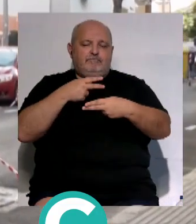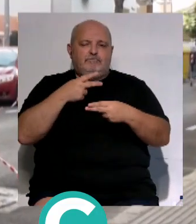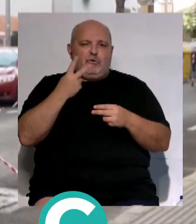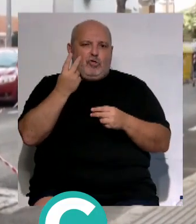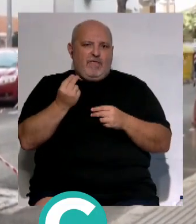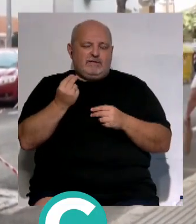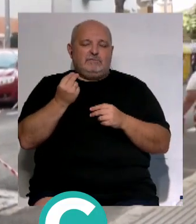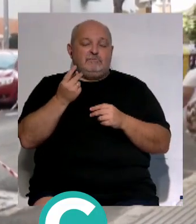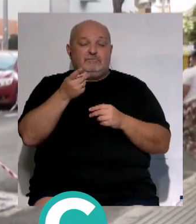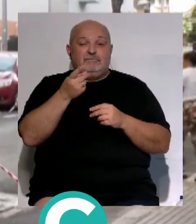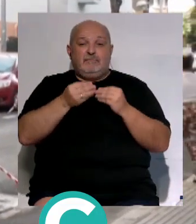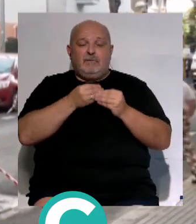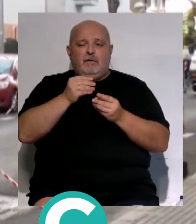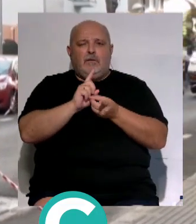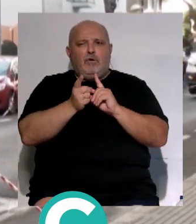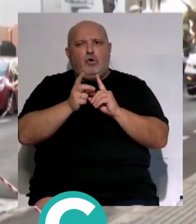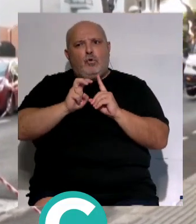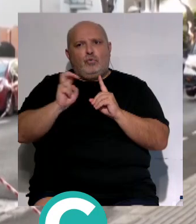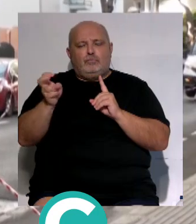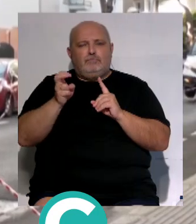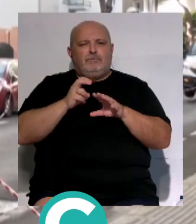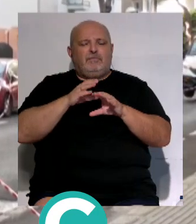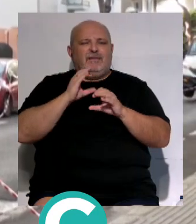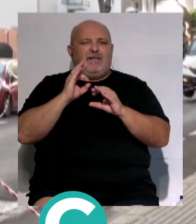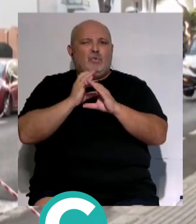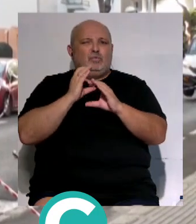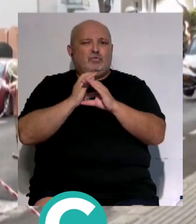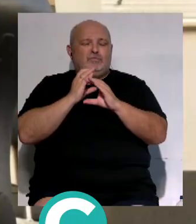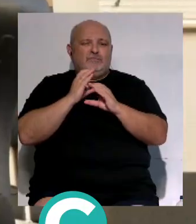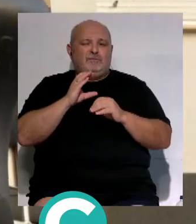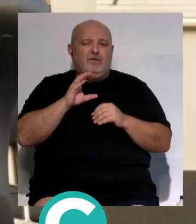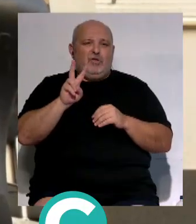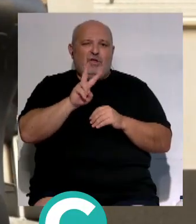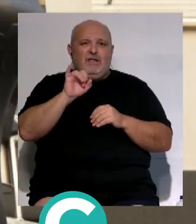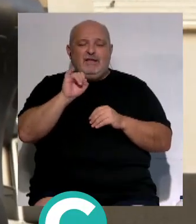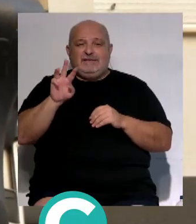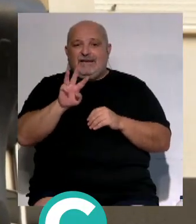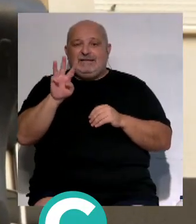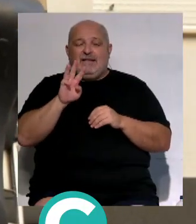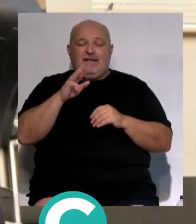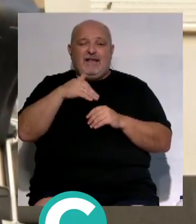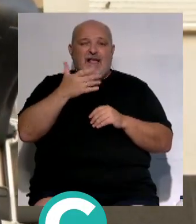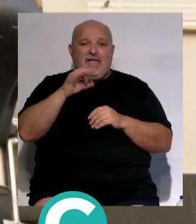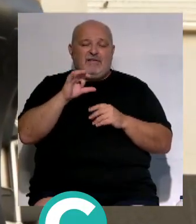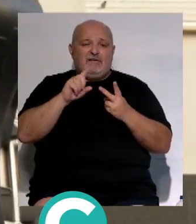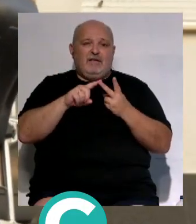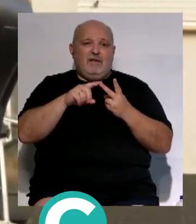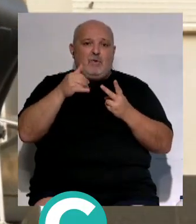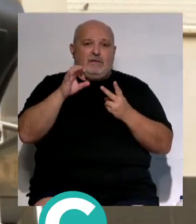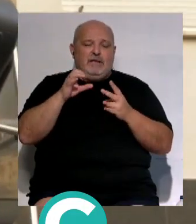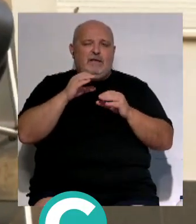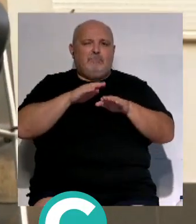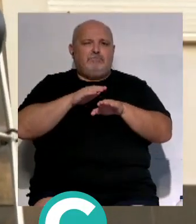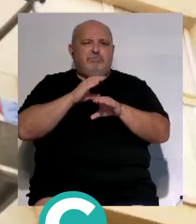cortada. Además, los trabajos han modificado las paradas de autobús de las líneas 2 y 3 de las calles Acacias, Brunete